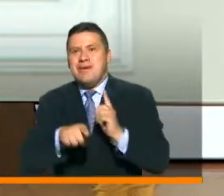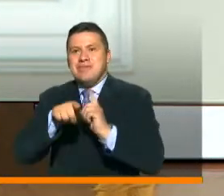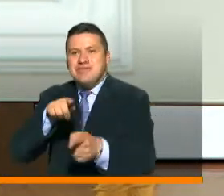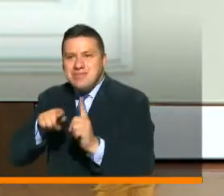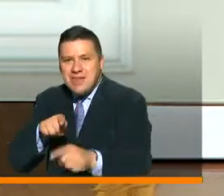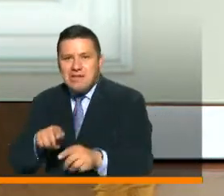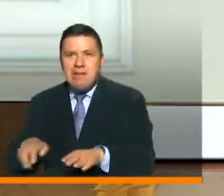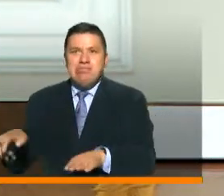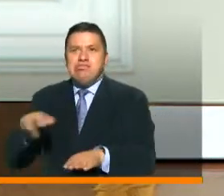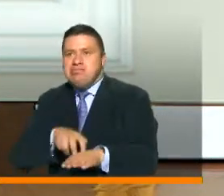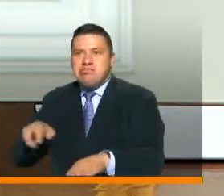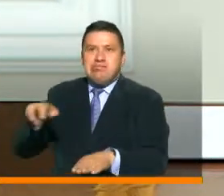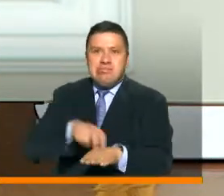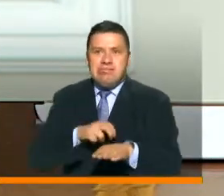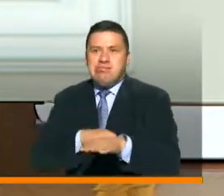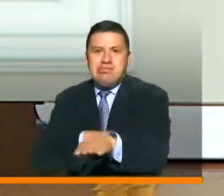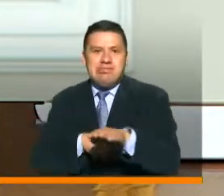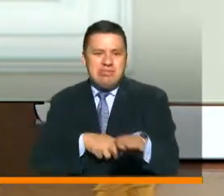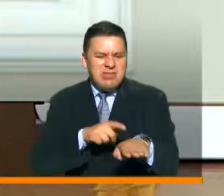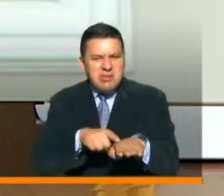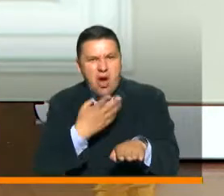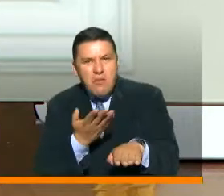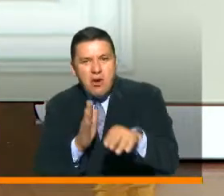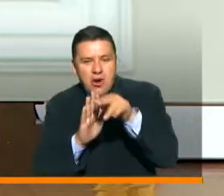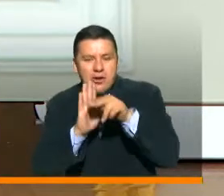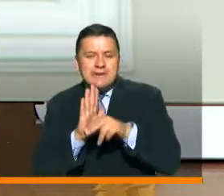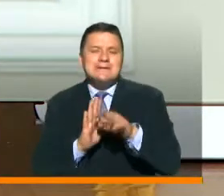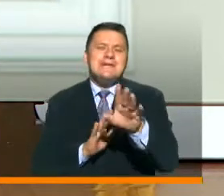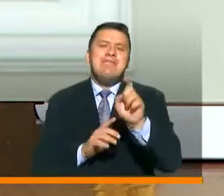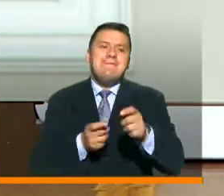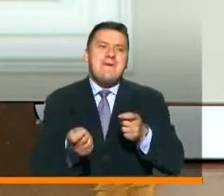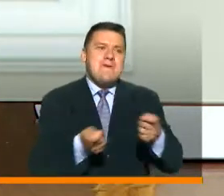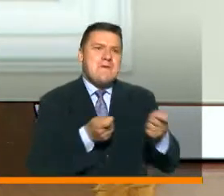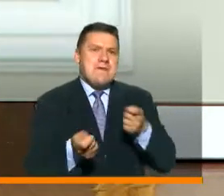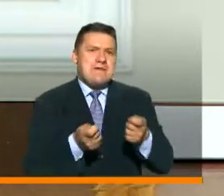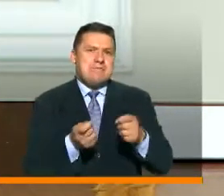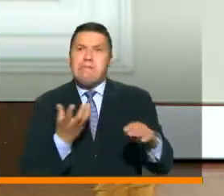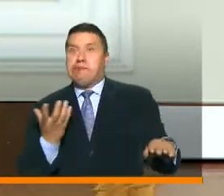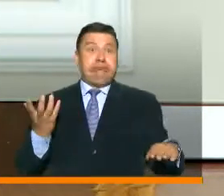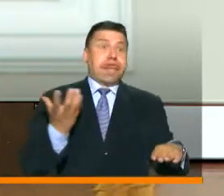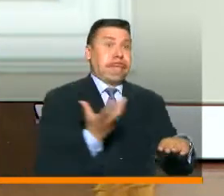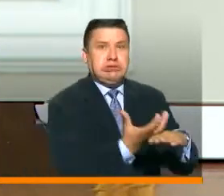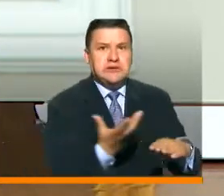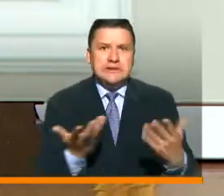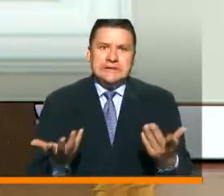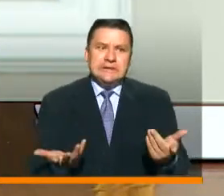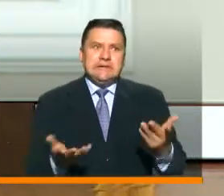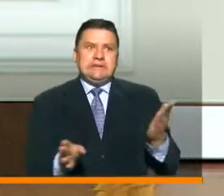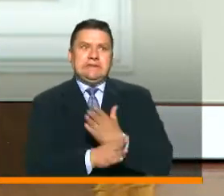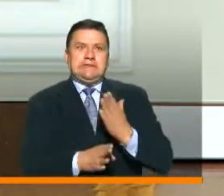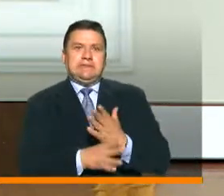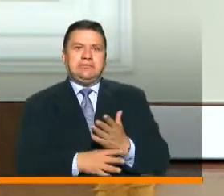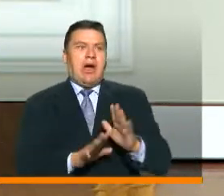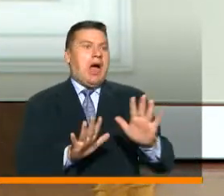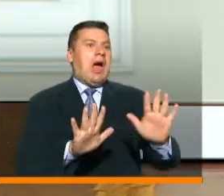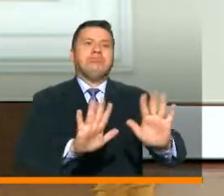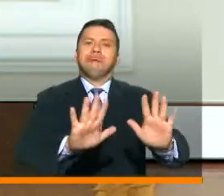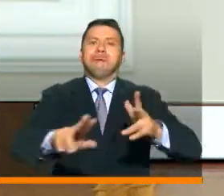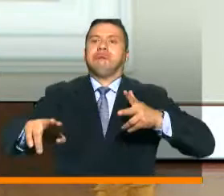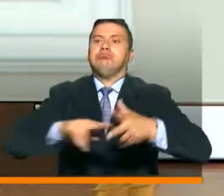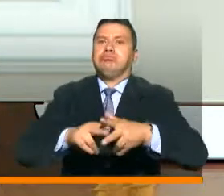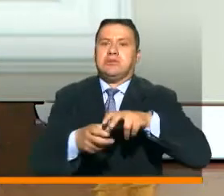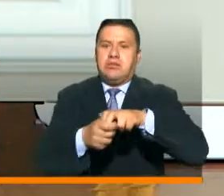transporte de pasajeros en el país, de tal manera que tengamos control y prevención, sin que eso nos implique detener la actividad